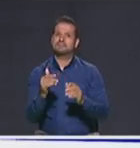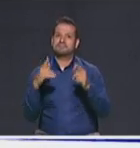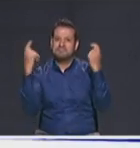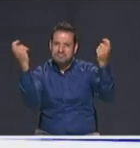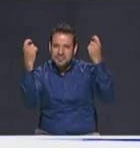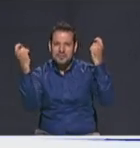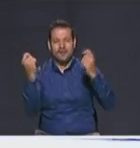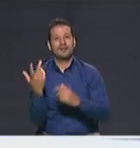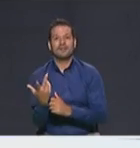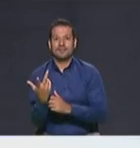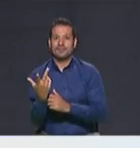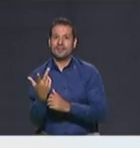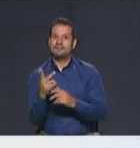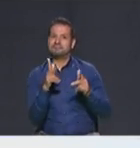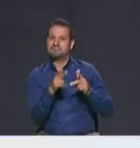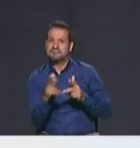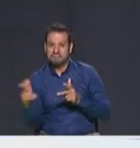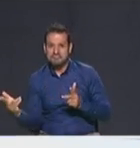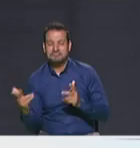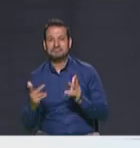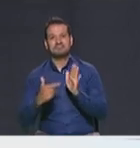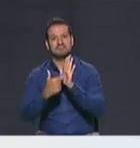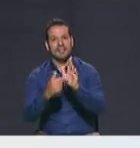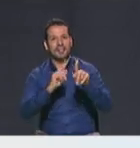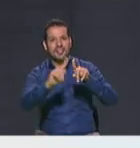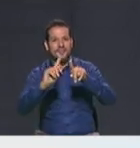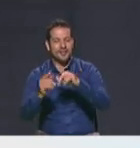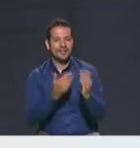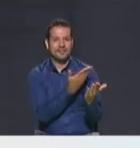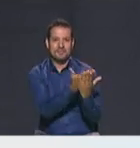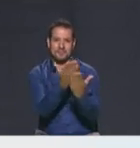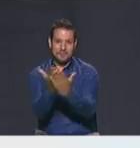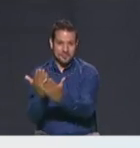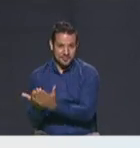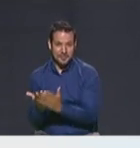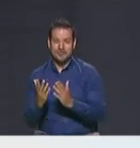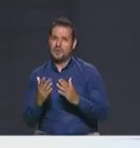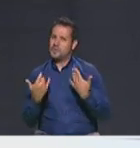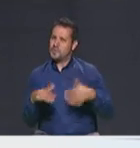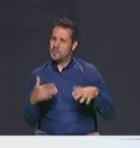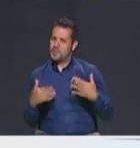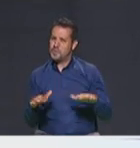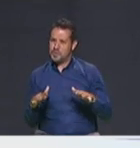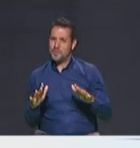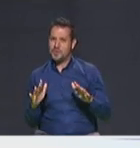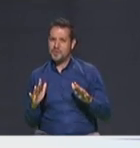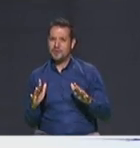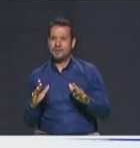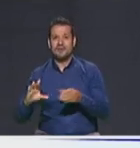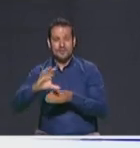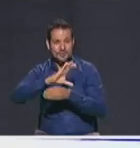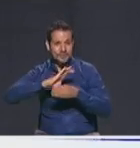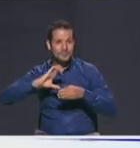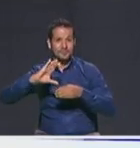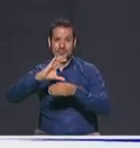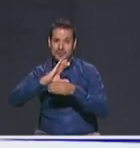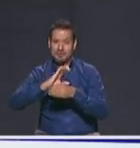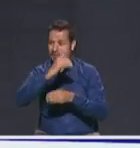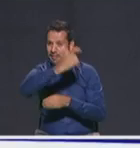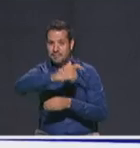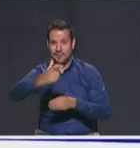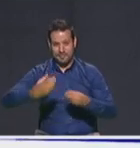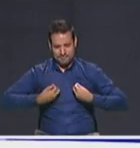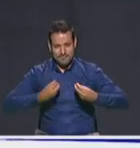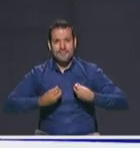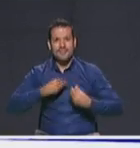vamos a estar conociendo sus diferentes propuestas, además con una particularidad en este debate. Los ciudadanos, los habitantes de